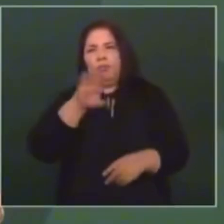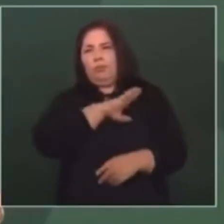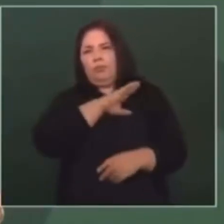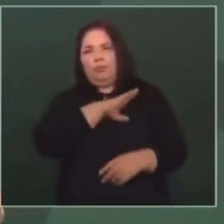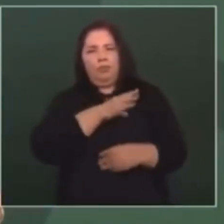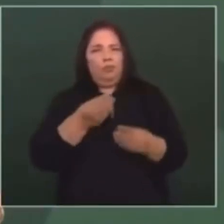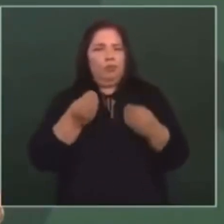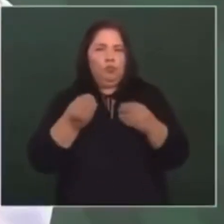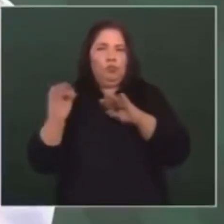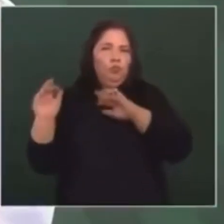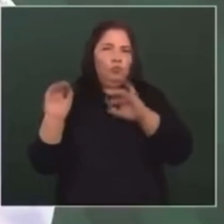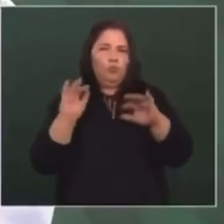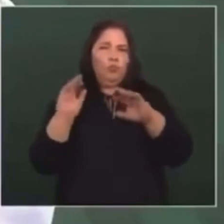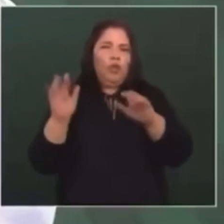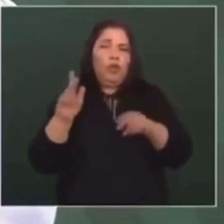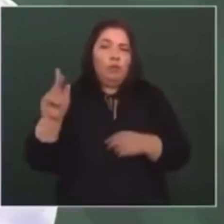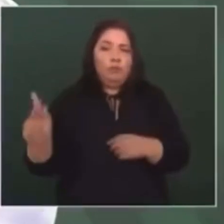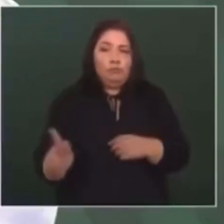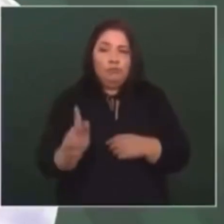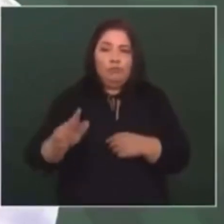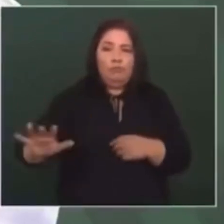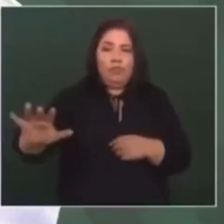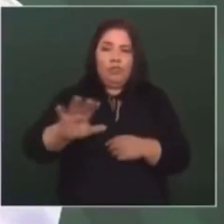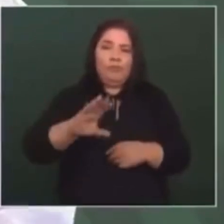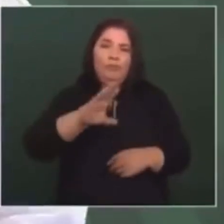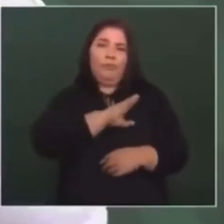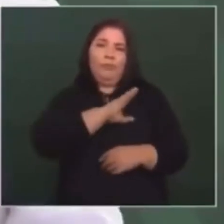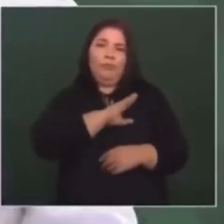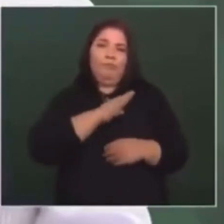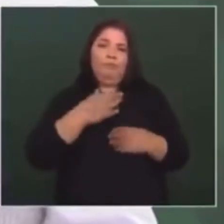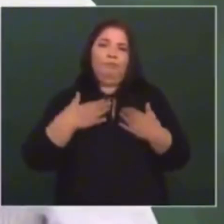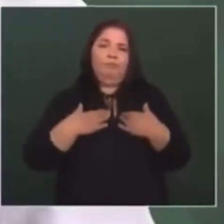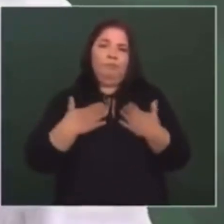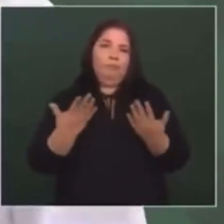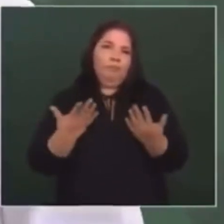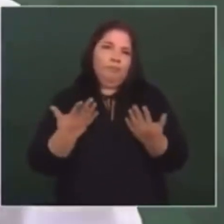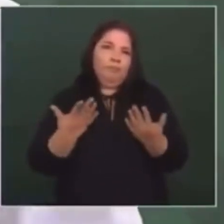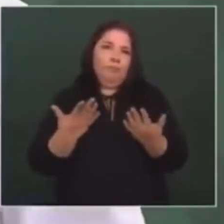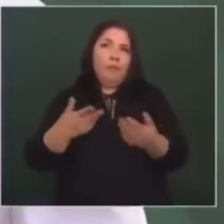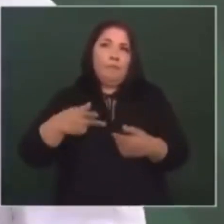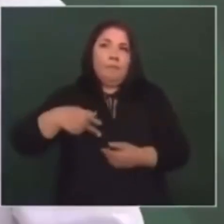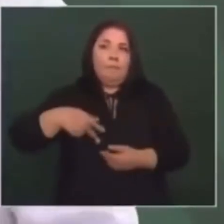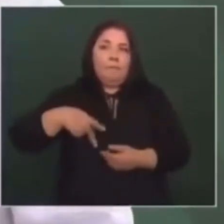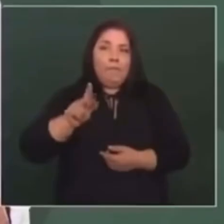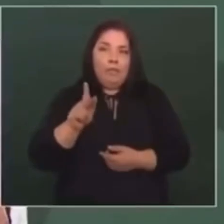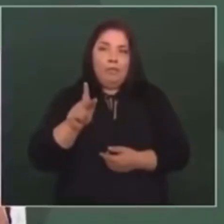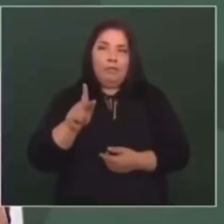el pueblo, pero me van a mandar